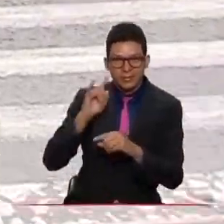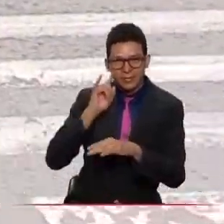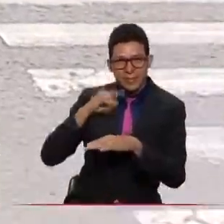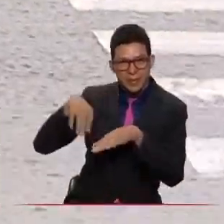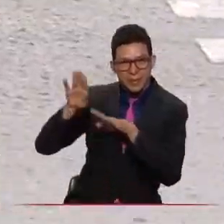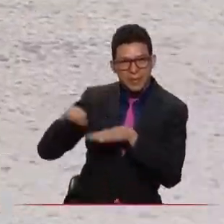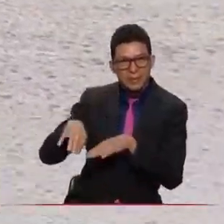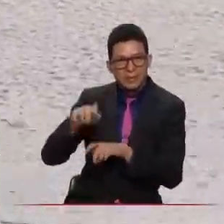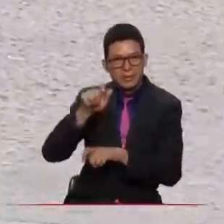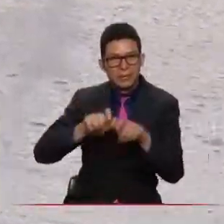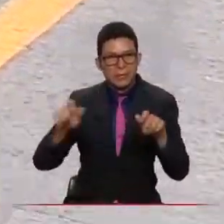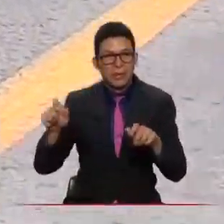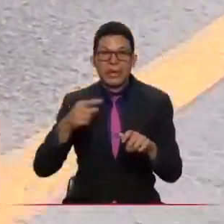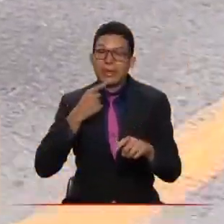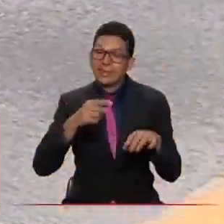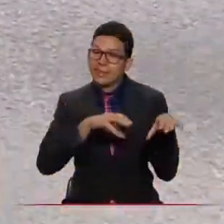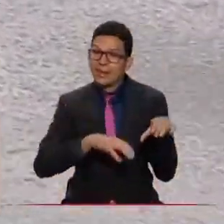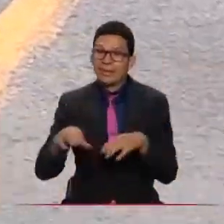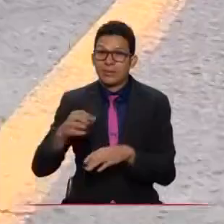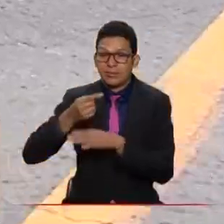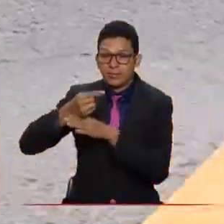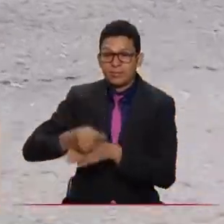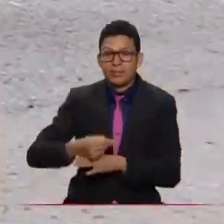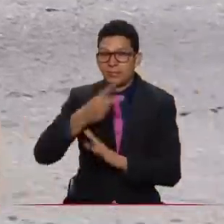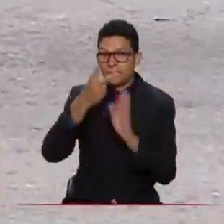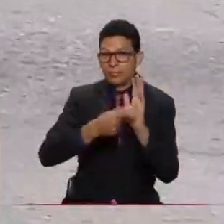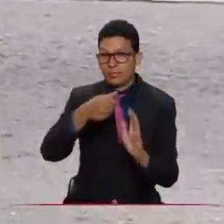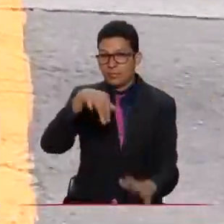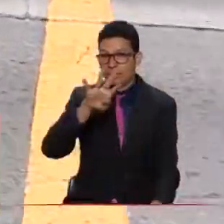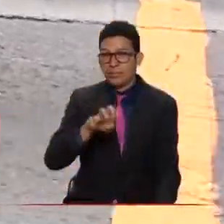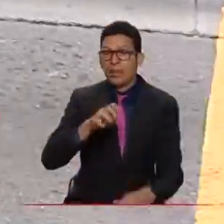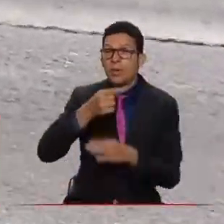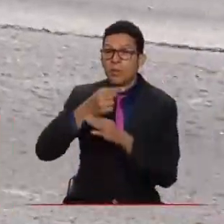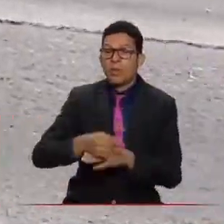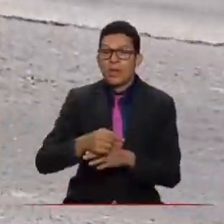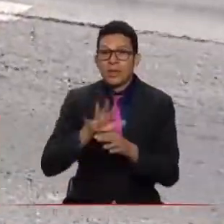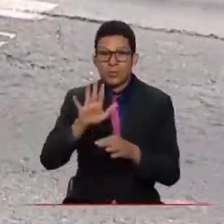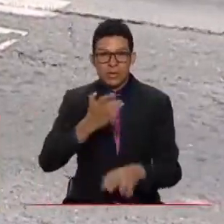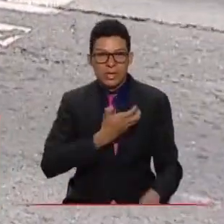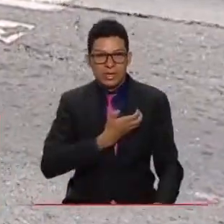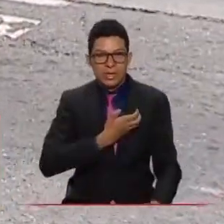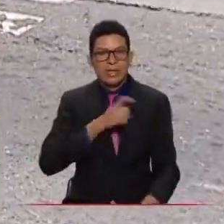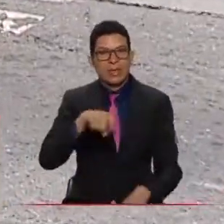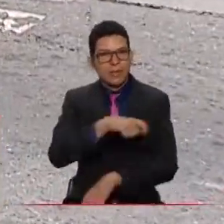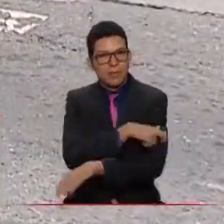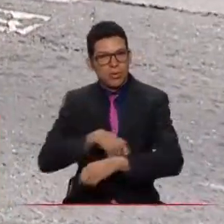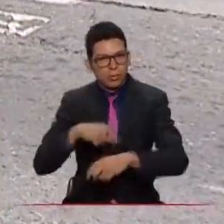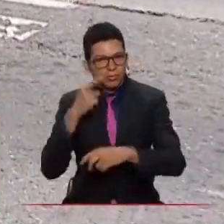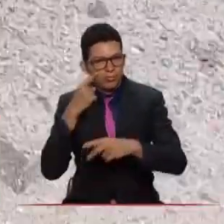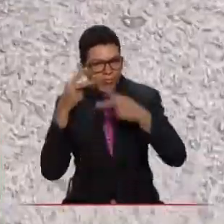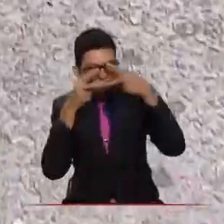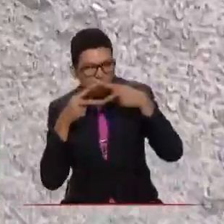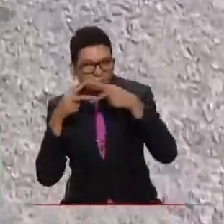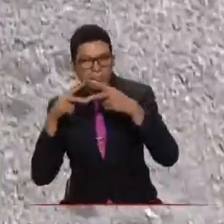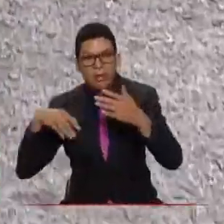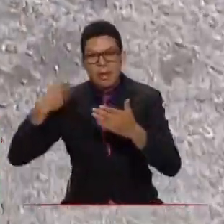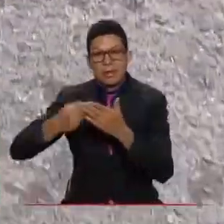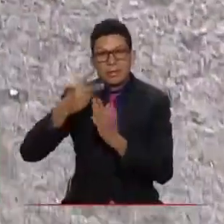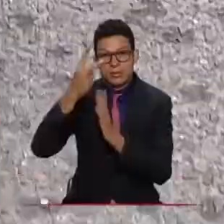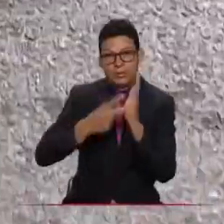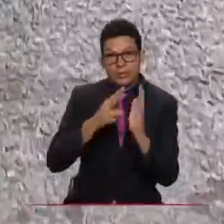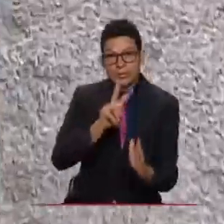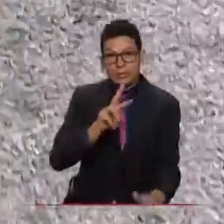intervención frente al incumplimiento de una sentencia del año 2019 que le ordenaba al municipio crear un comité de verificación para que al año 2023